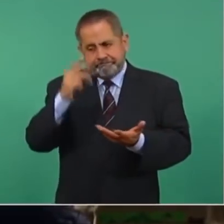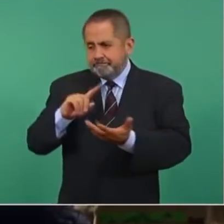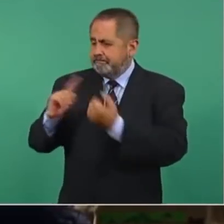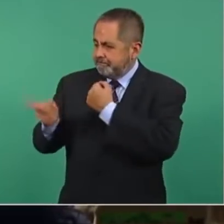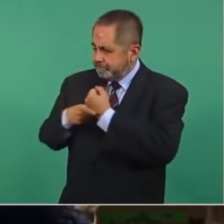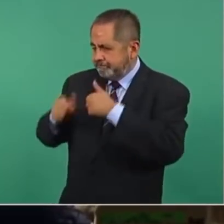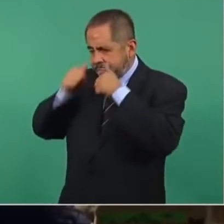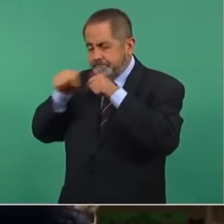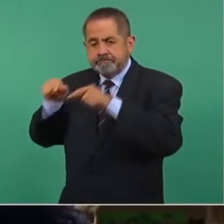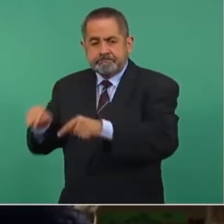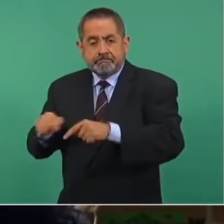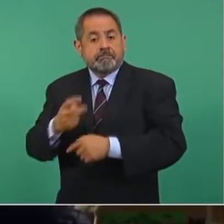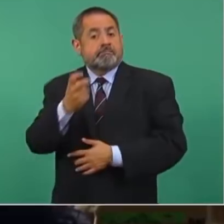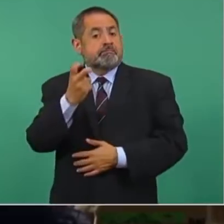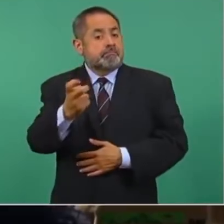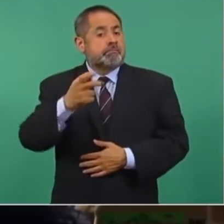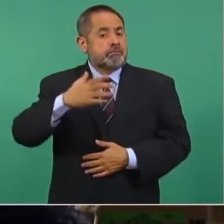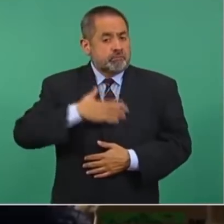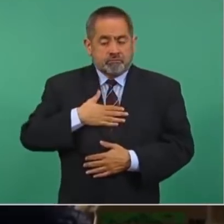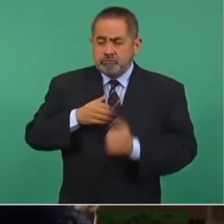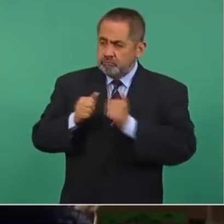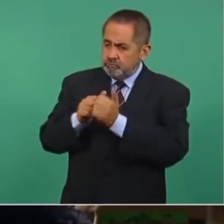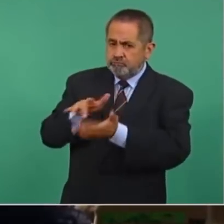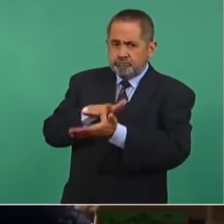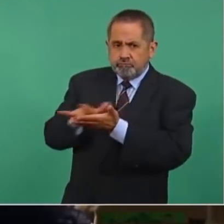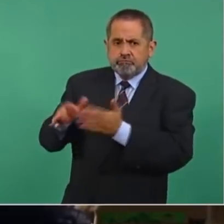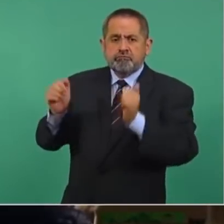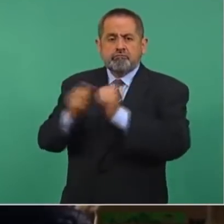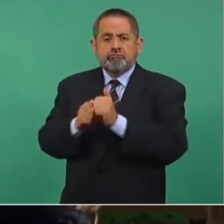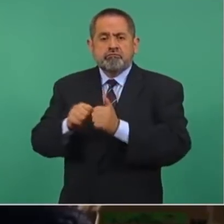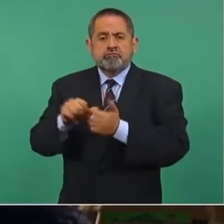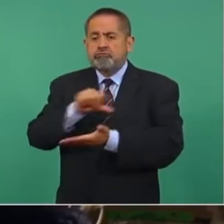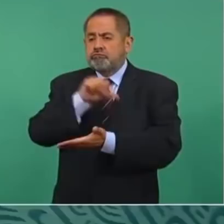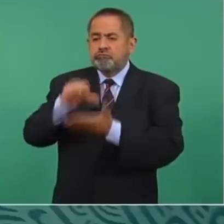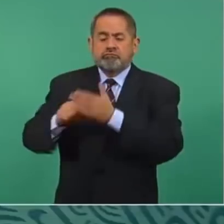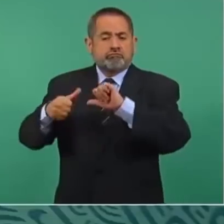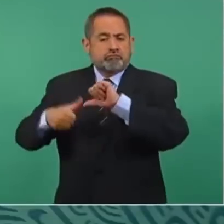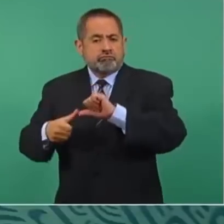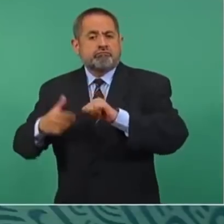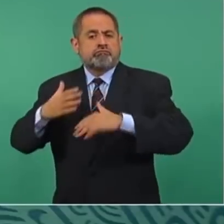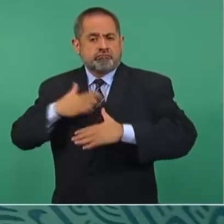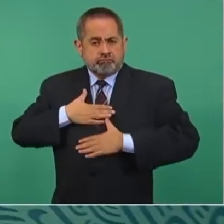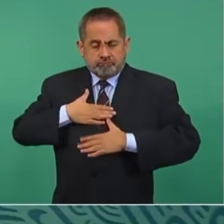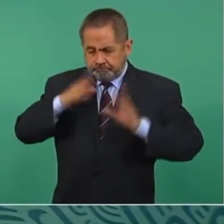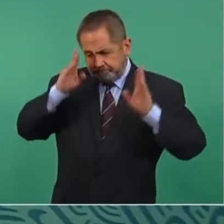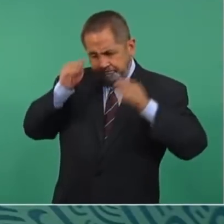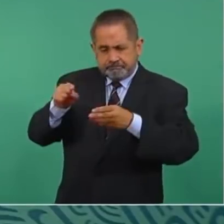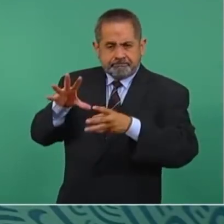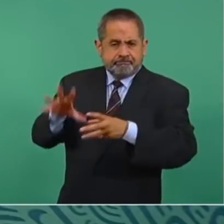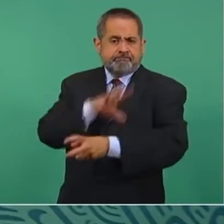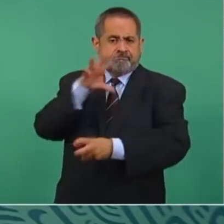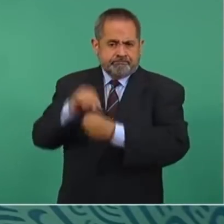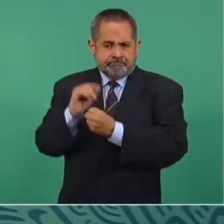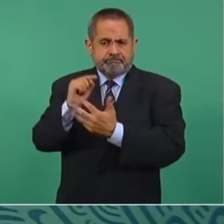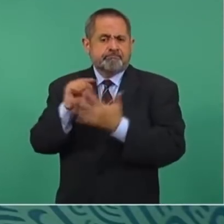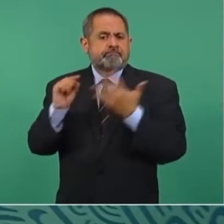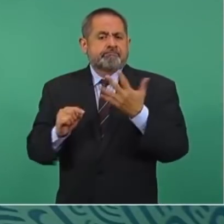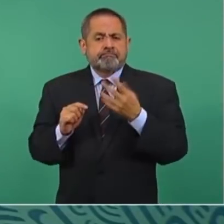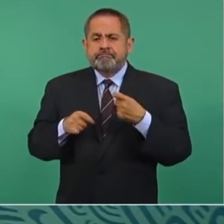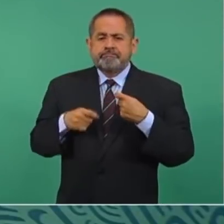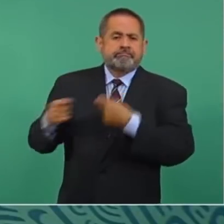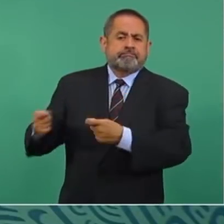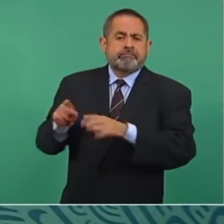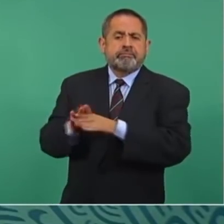intensificado nuestro compromiso con Centroamérica y mi administración esbozó un enfoque integral que se